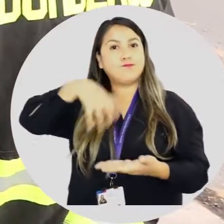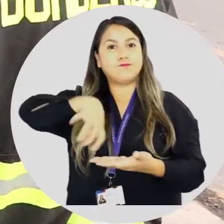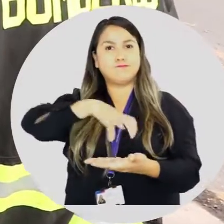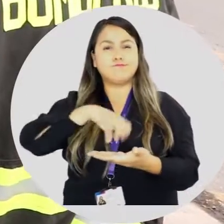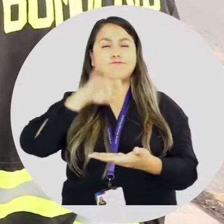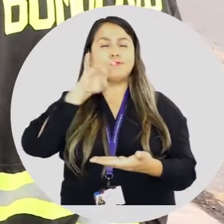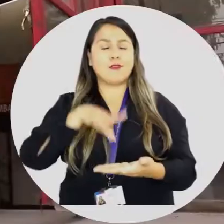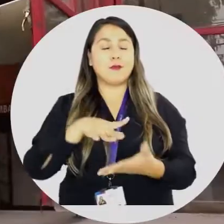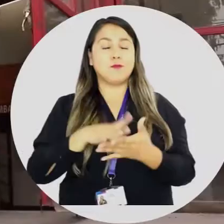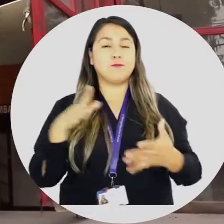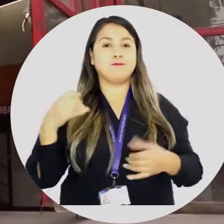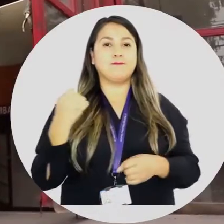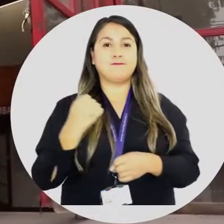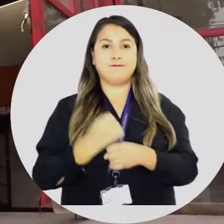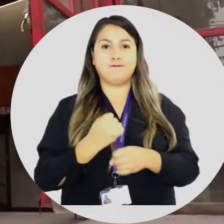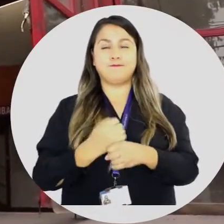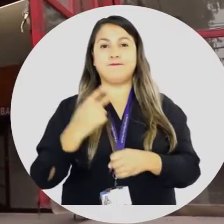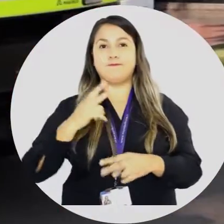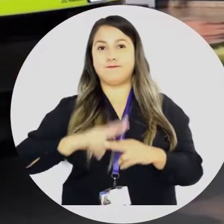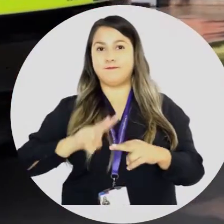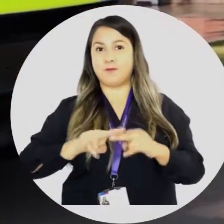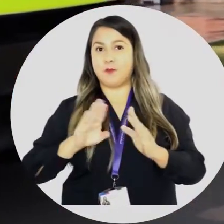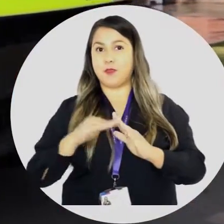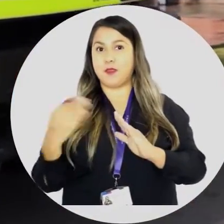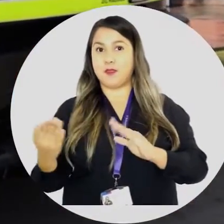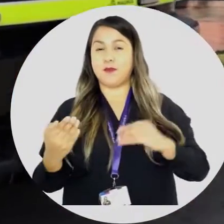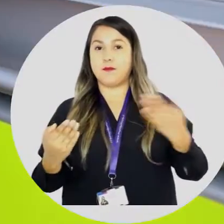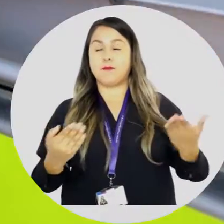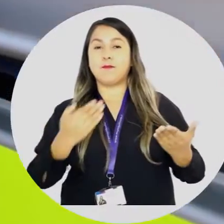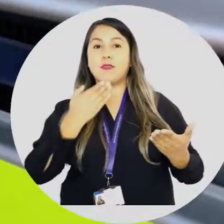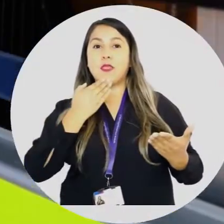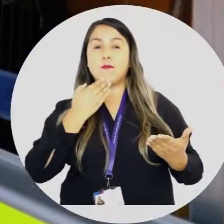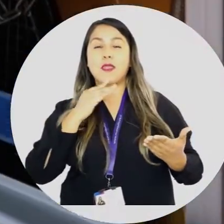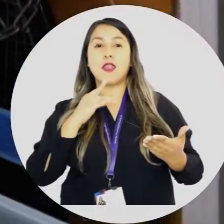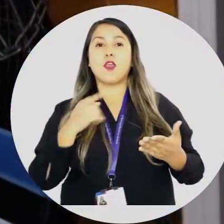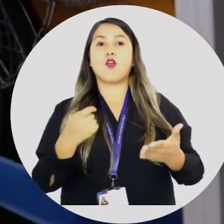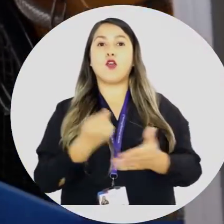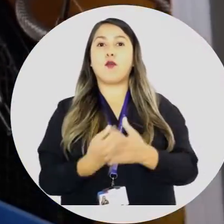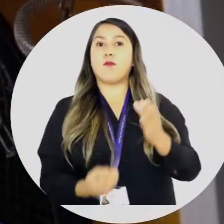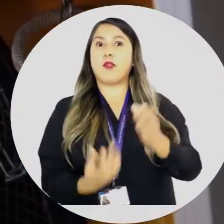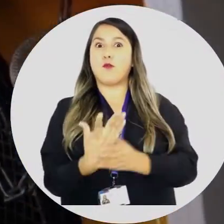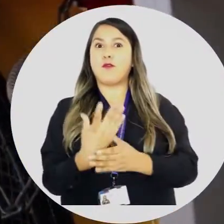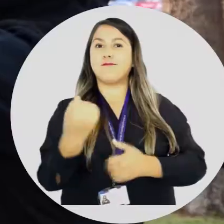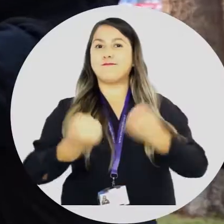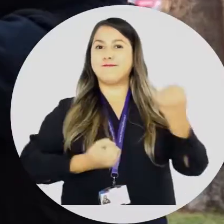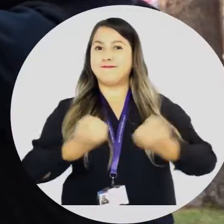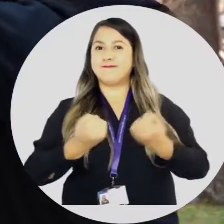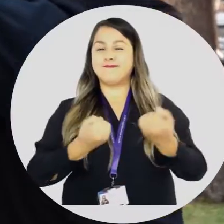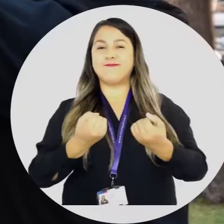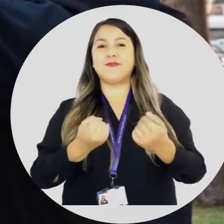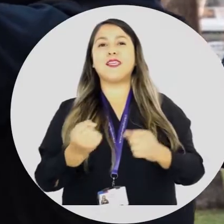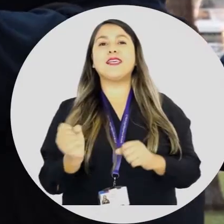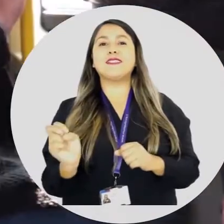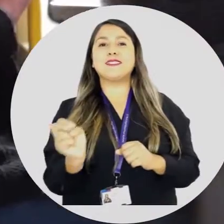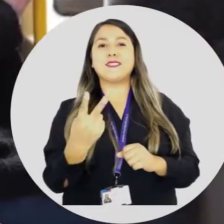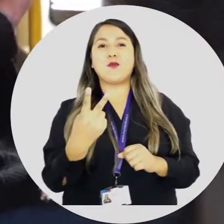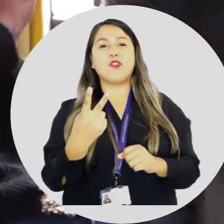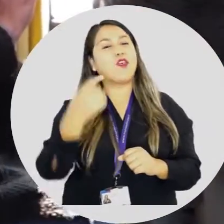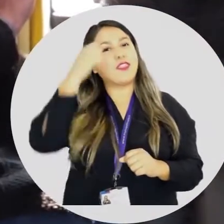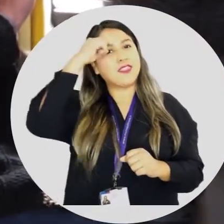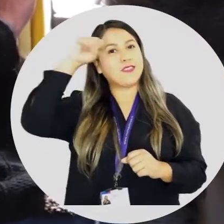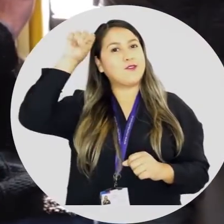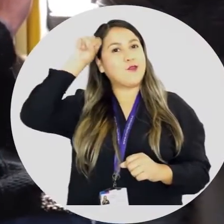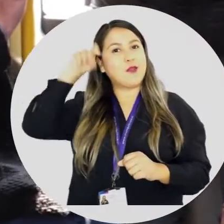que realizan por las y los vecinos, y aportamos en la compra de un nuevo y moderno carro de bomberos a la segunda